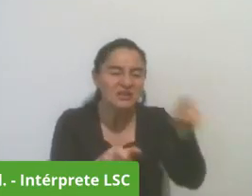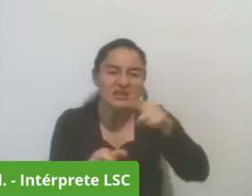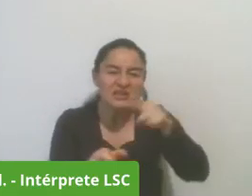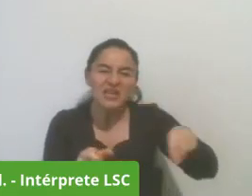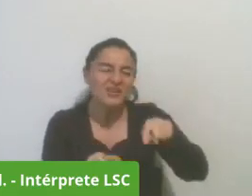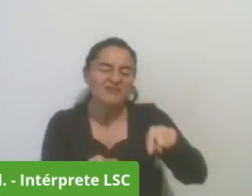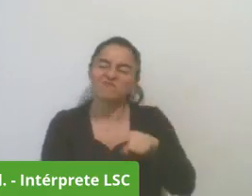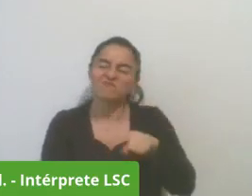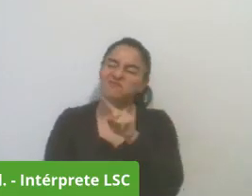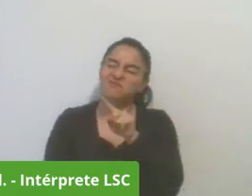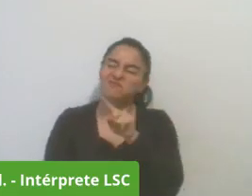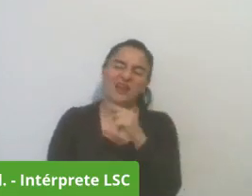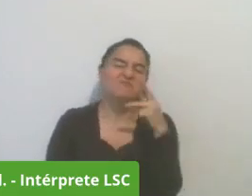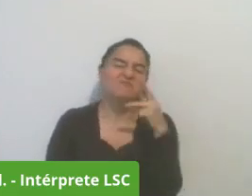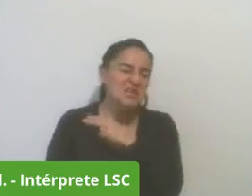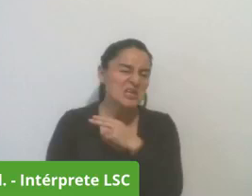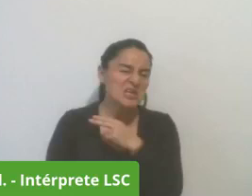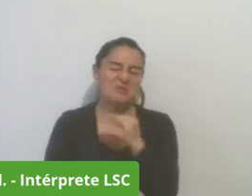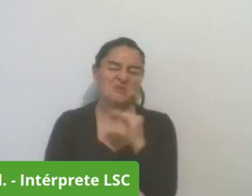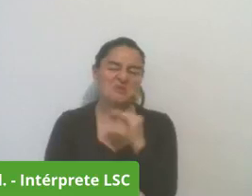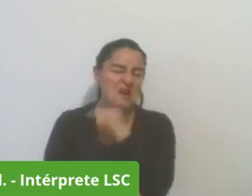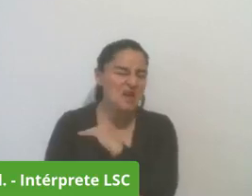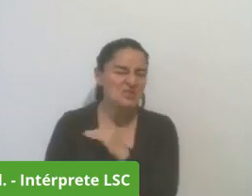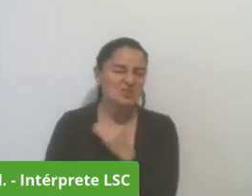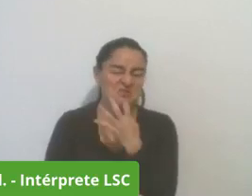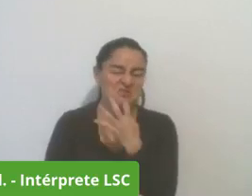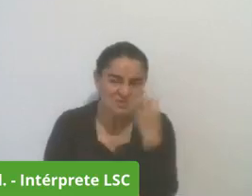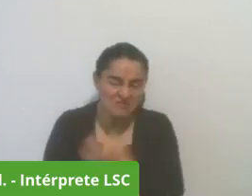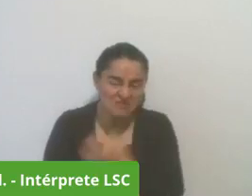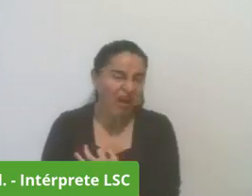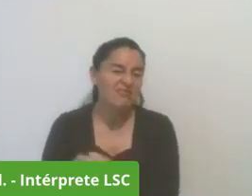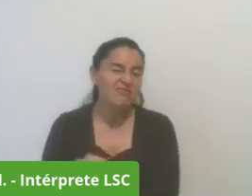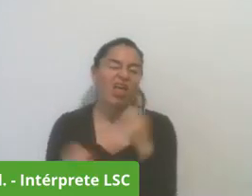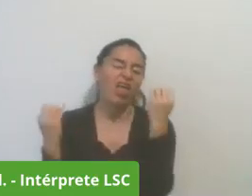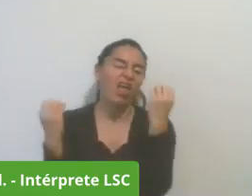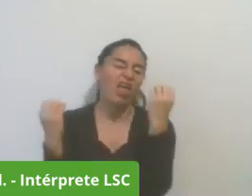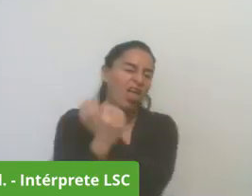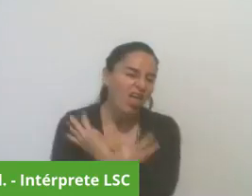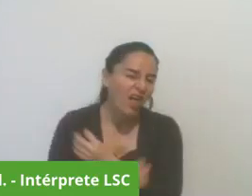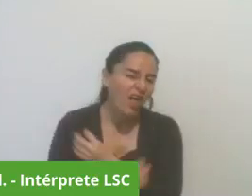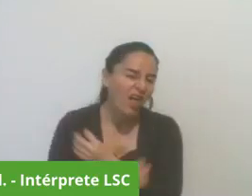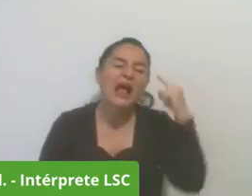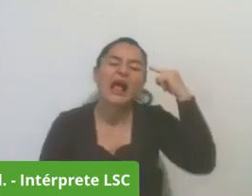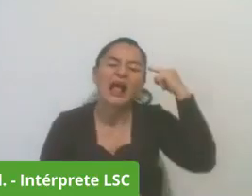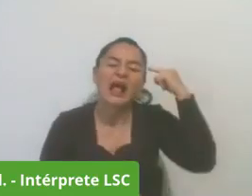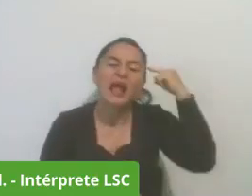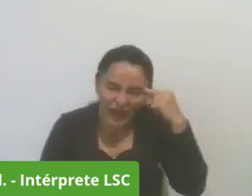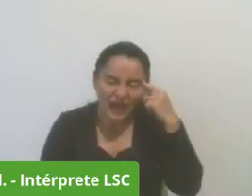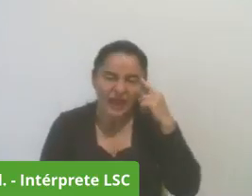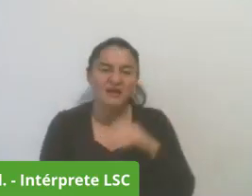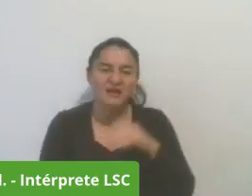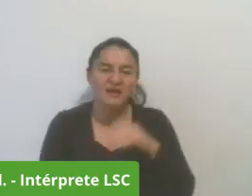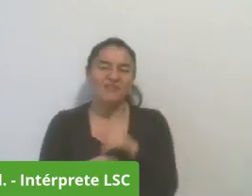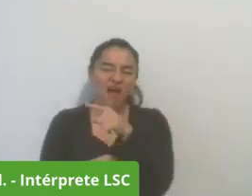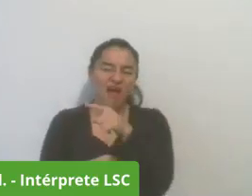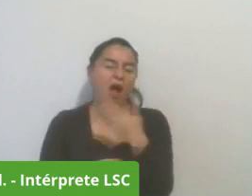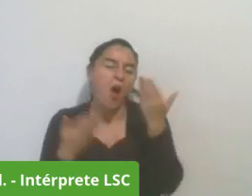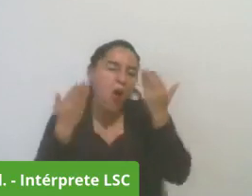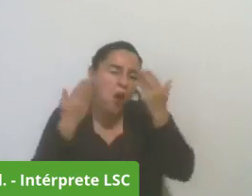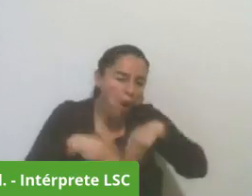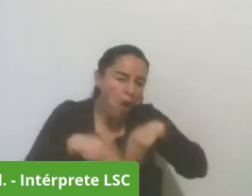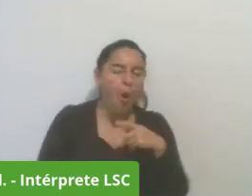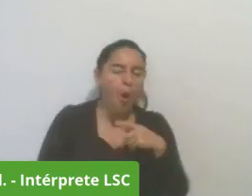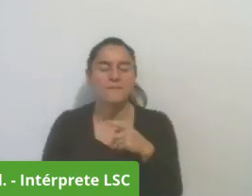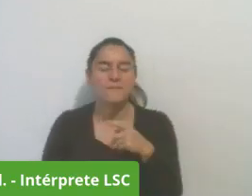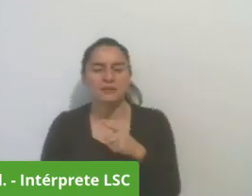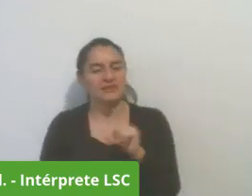no fue idóneo porque cree que no perdió porque la ciudadanía no lo apoyó sino porque un fraude una trampa esto que va a ser blindar el proceso para que la